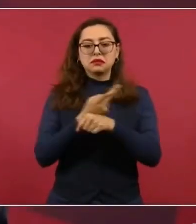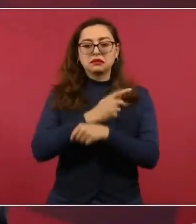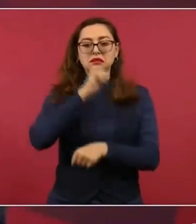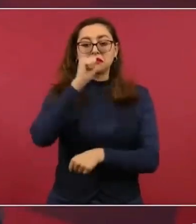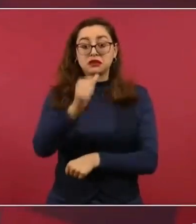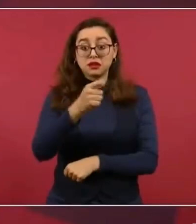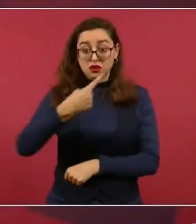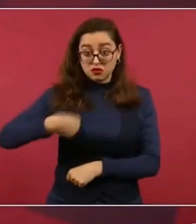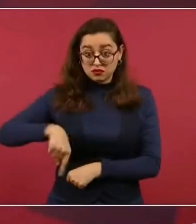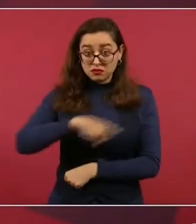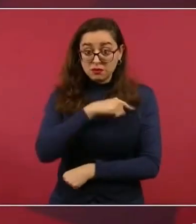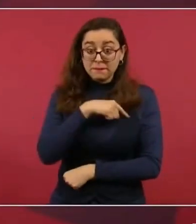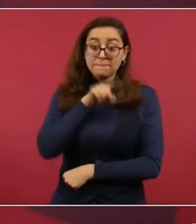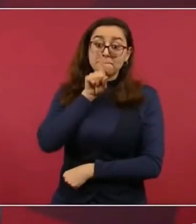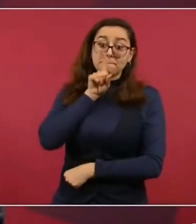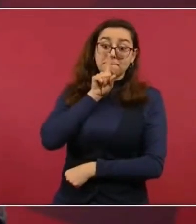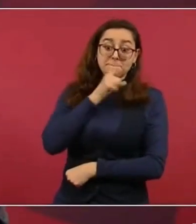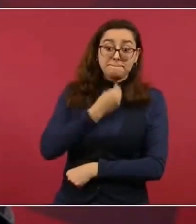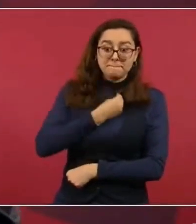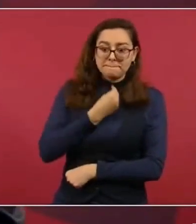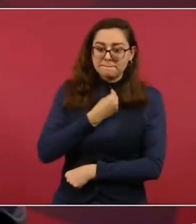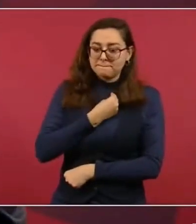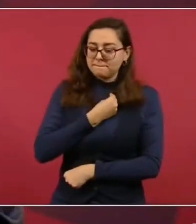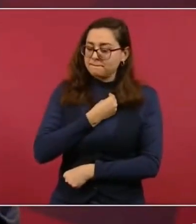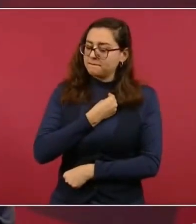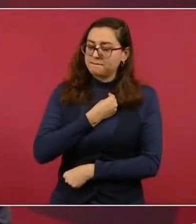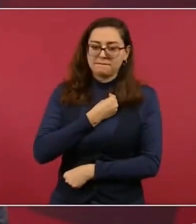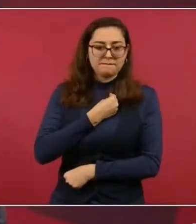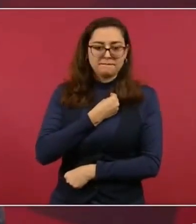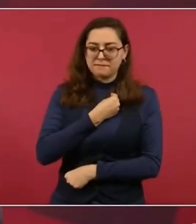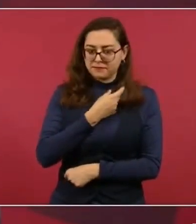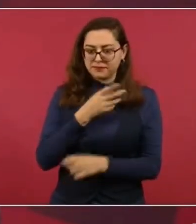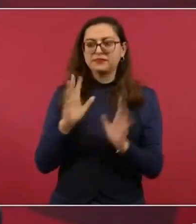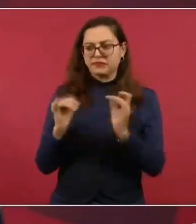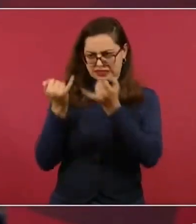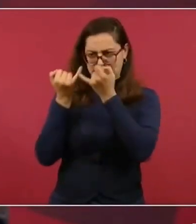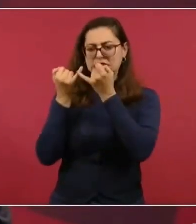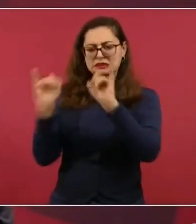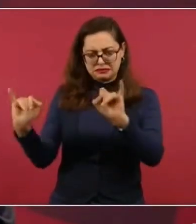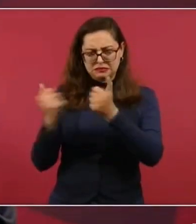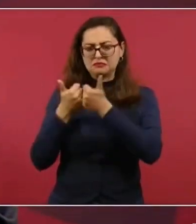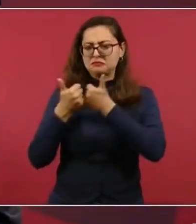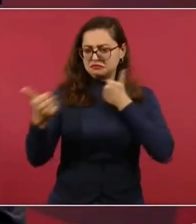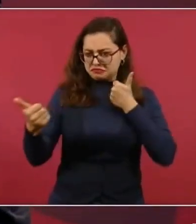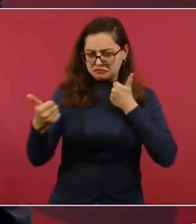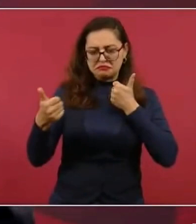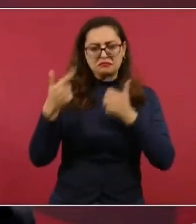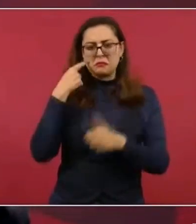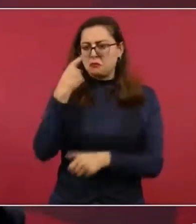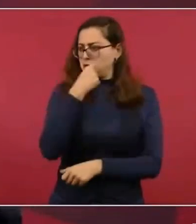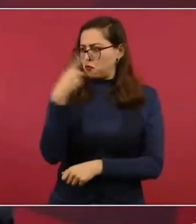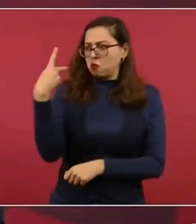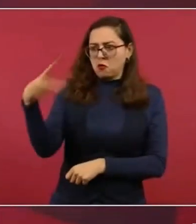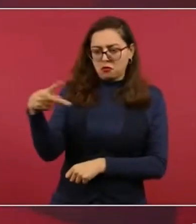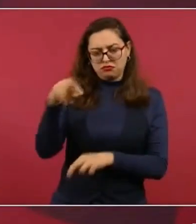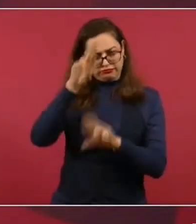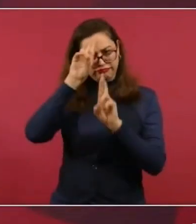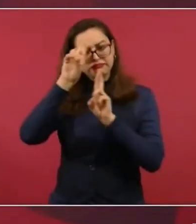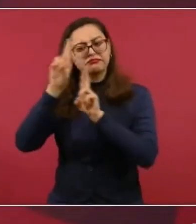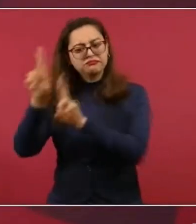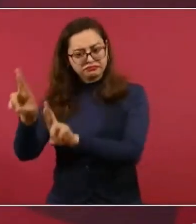Una cosa es de que respetemos su independencia, su autonomía. Y otra cosa